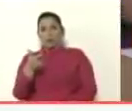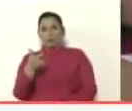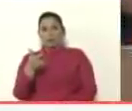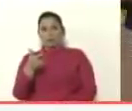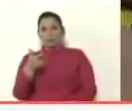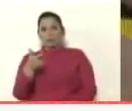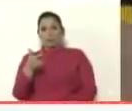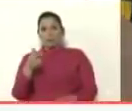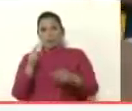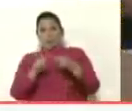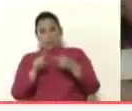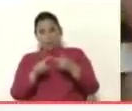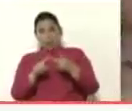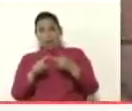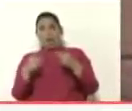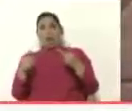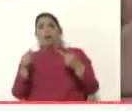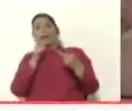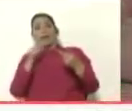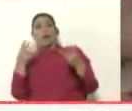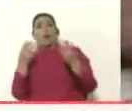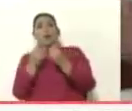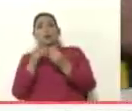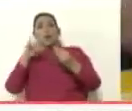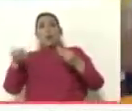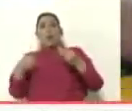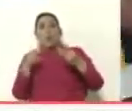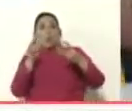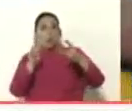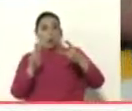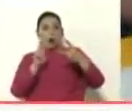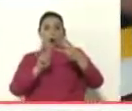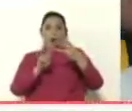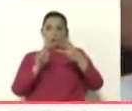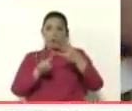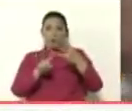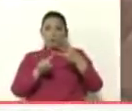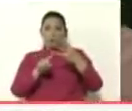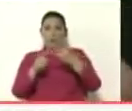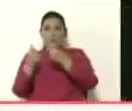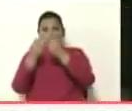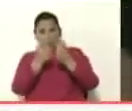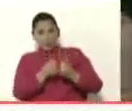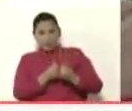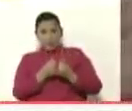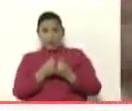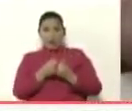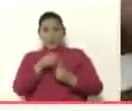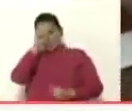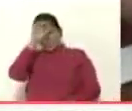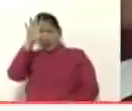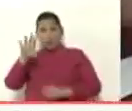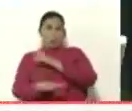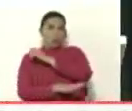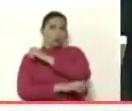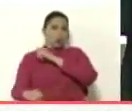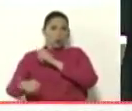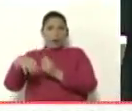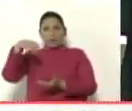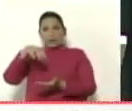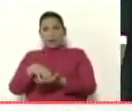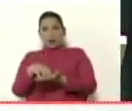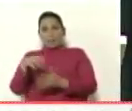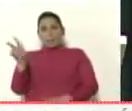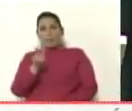quien junto con Juan Planchoar maneja los dineros que le roban a la patria venezolana que le roban al estado venezolano